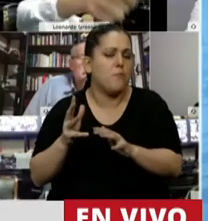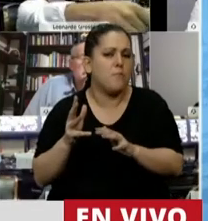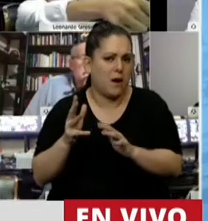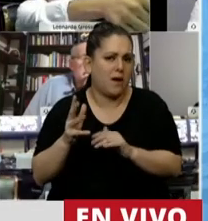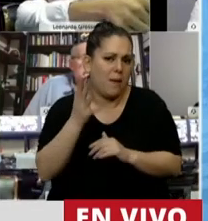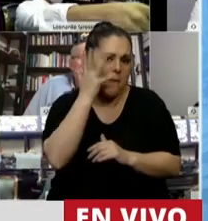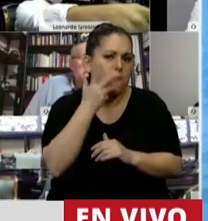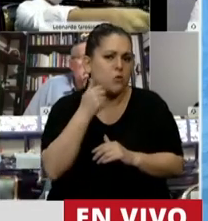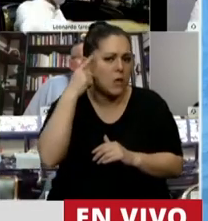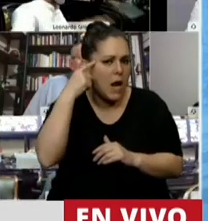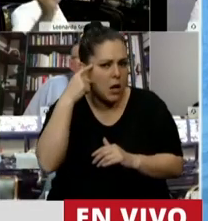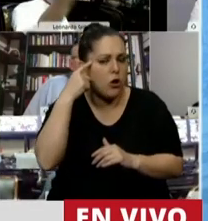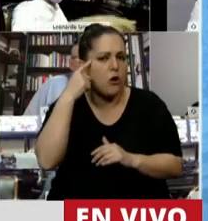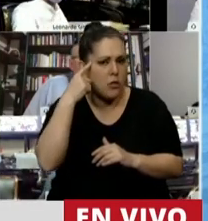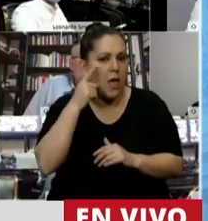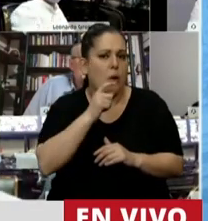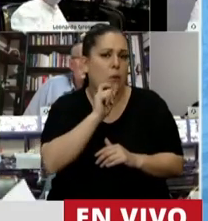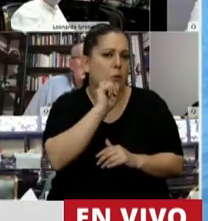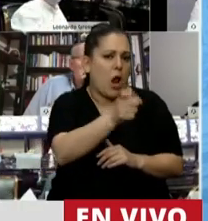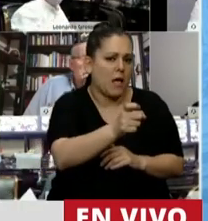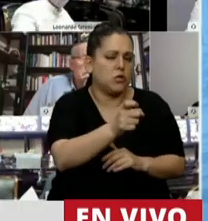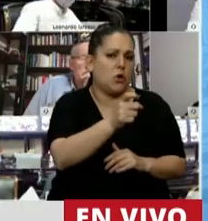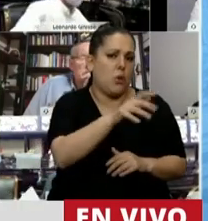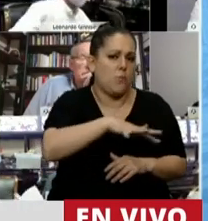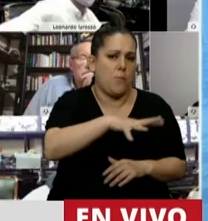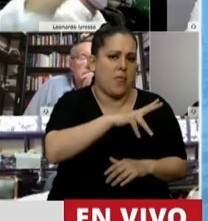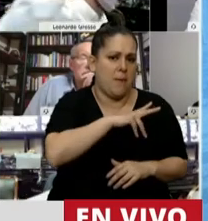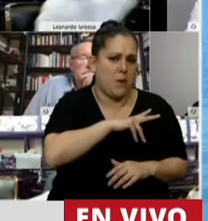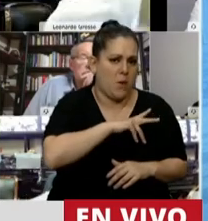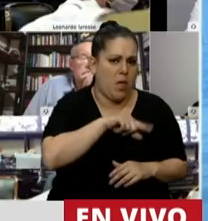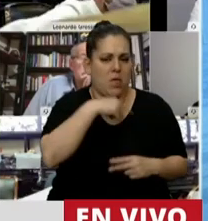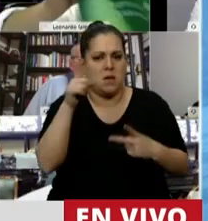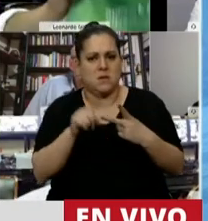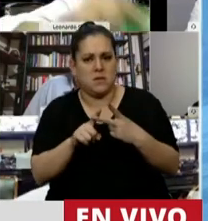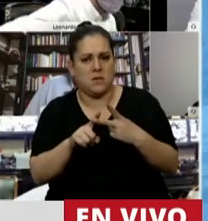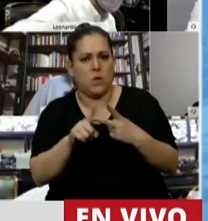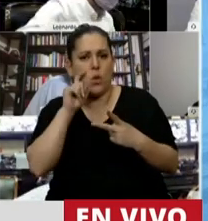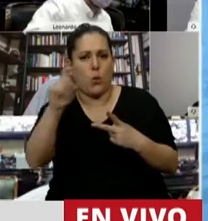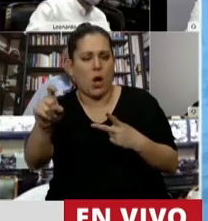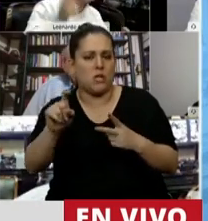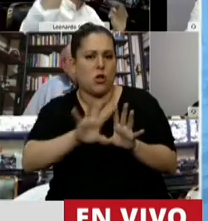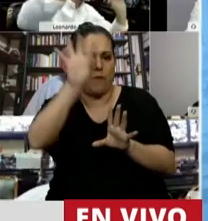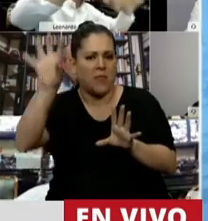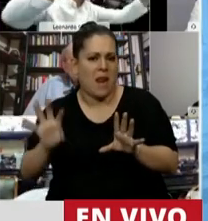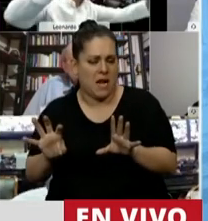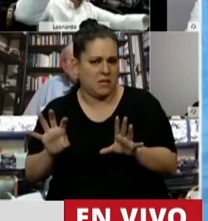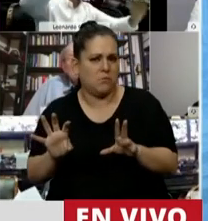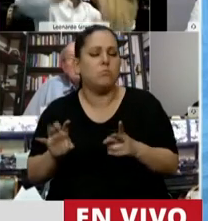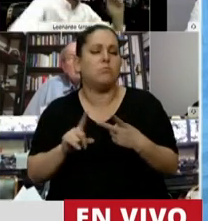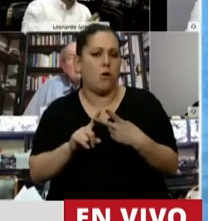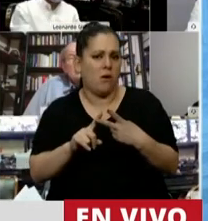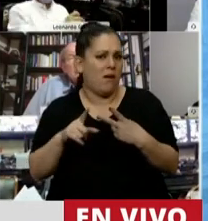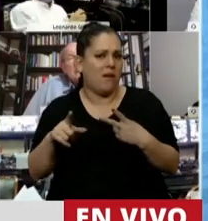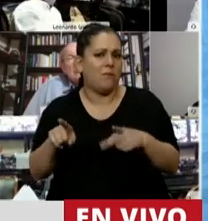recorrer. Por un lado la violación de la propiedad privada y por el otro lado la violación del federalismo. Y lejos de